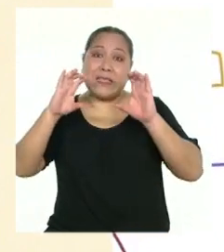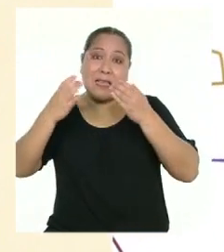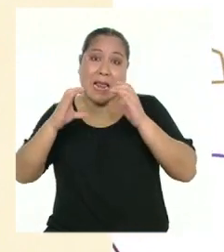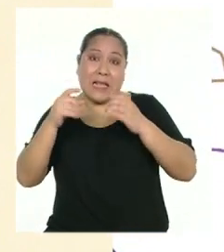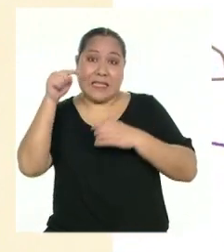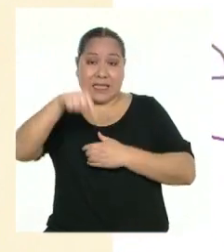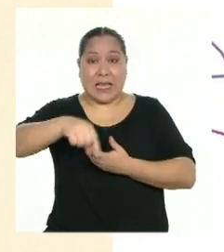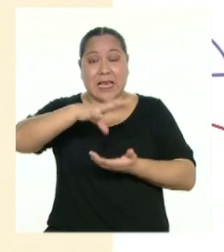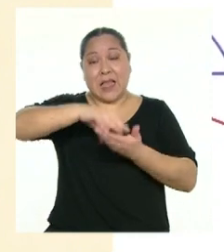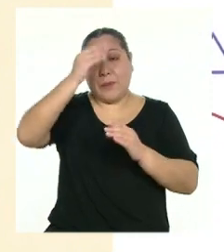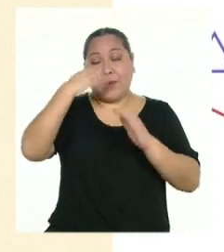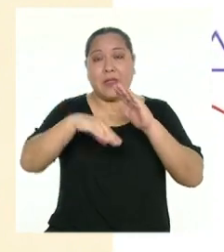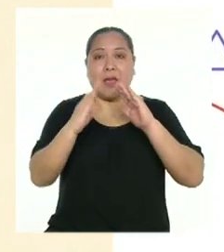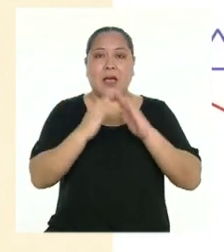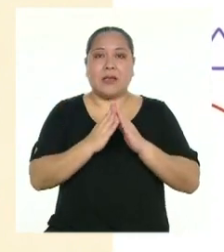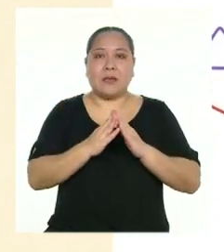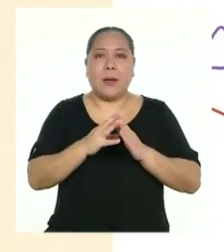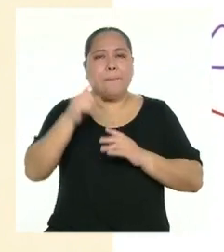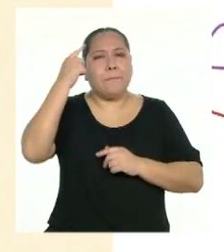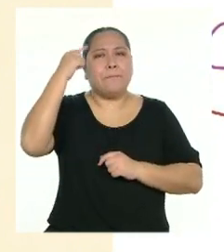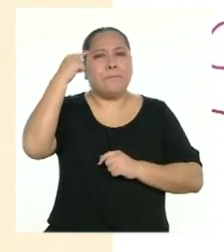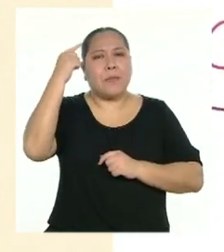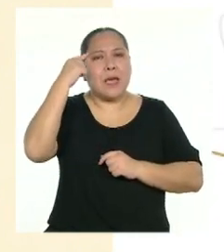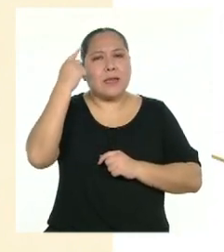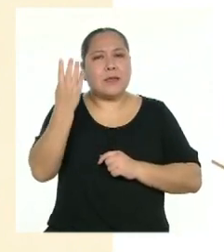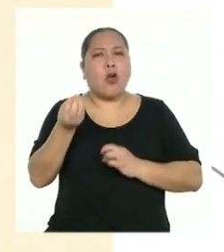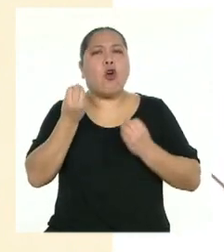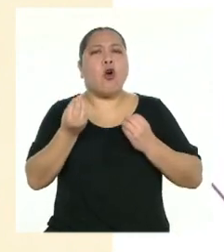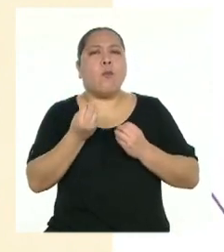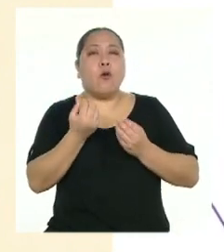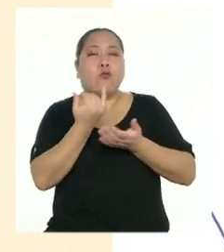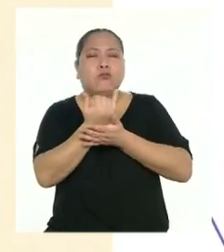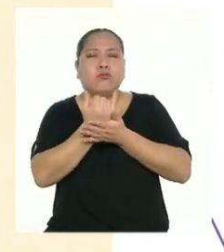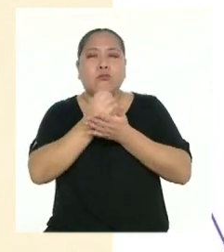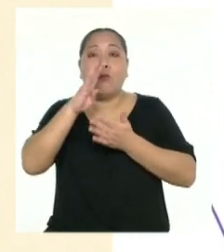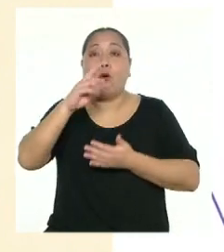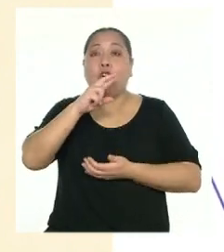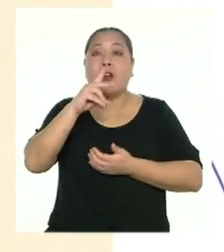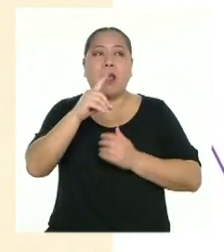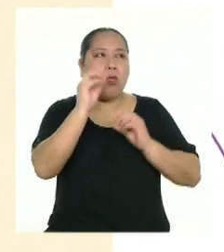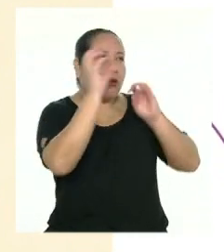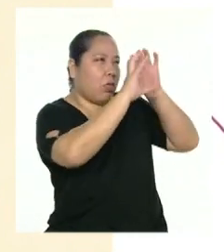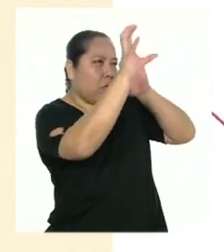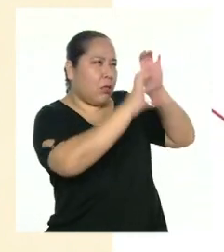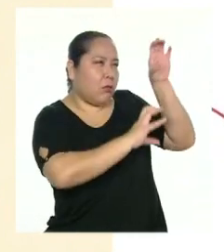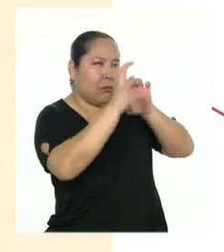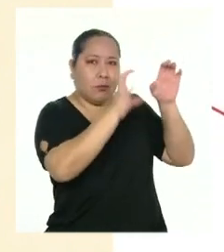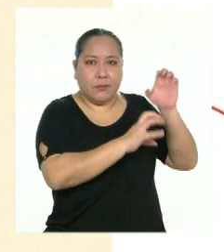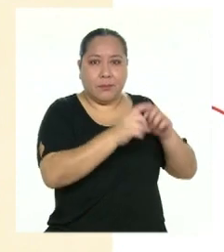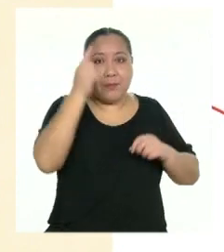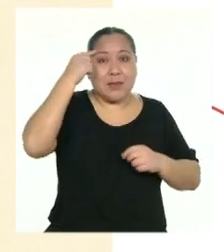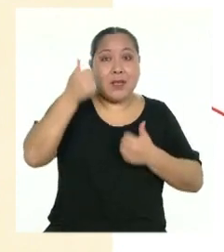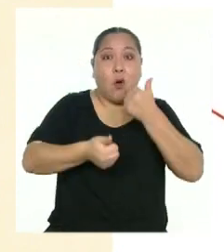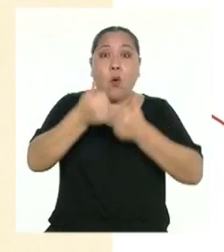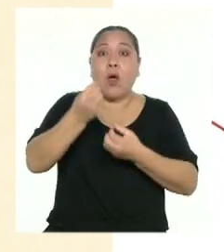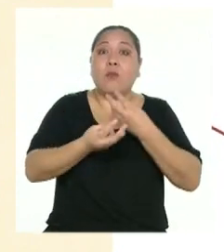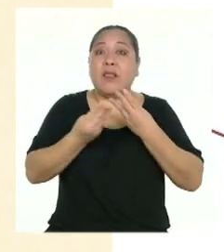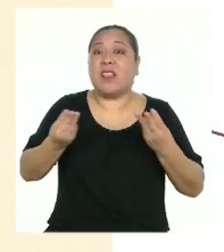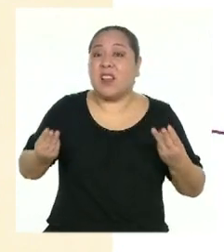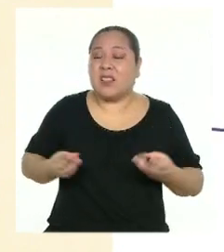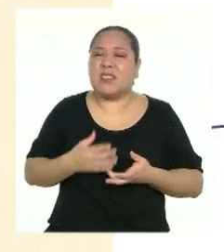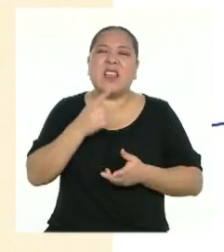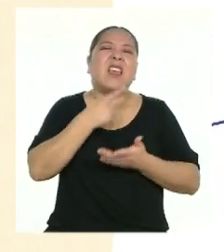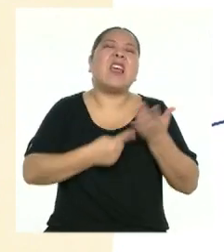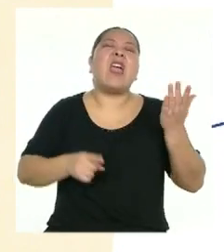Diseña un borrador de tu periódico mural. Determina los materiales a utilizar. Cartón,